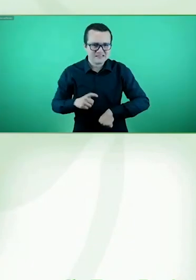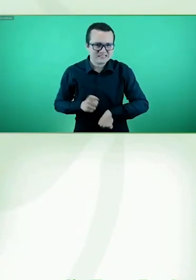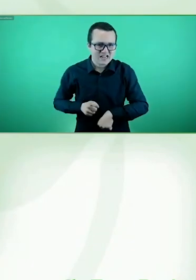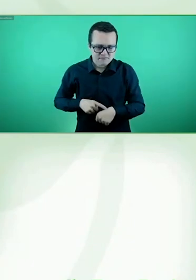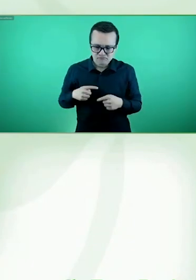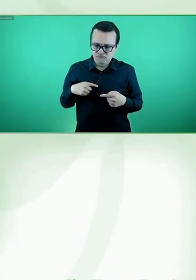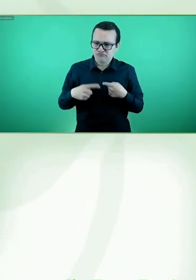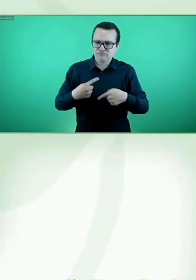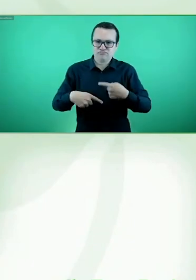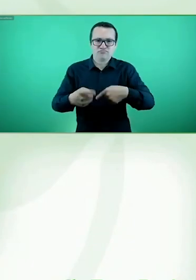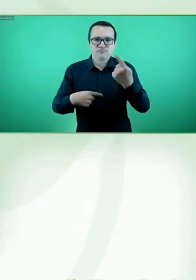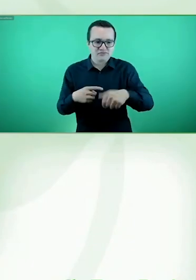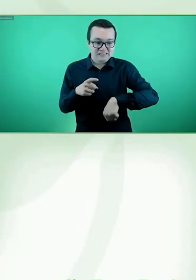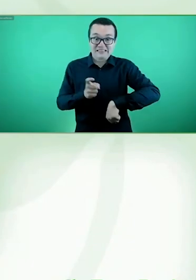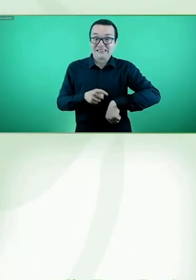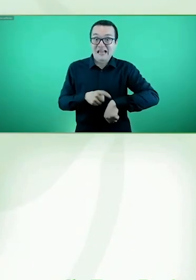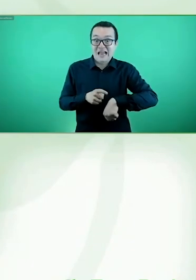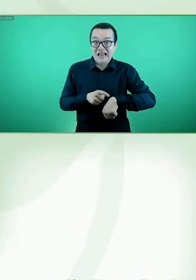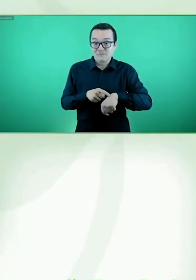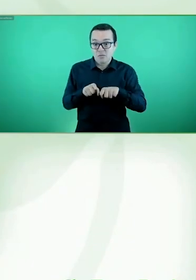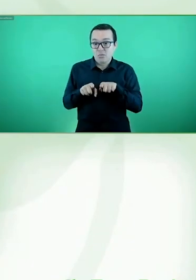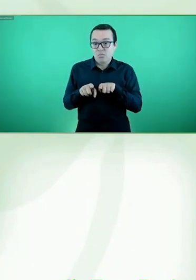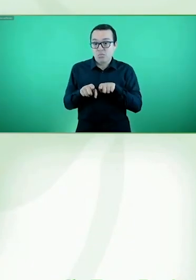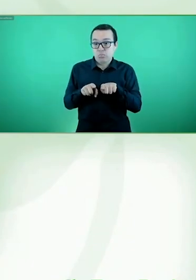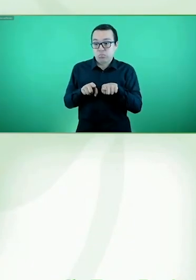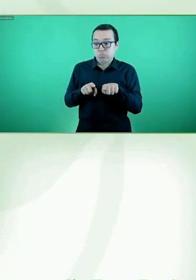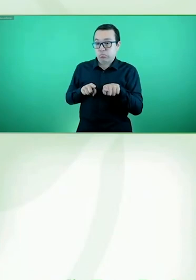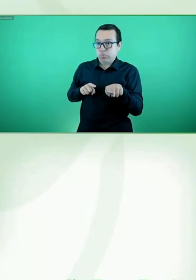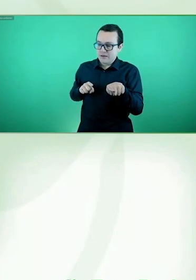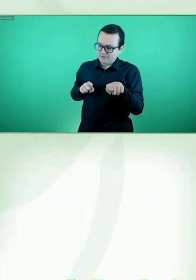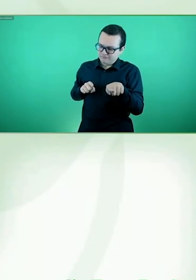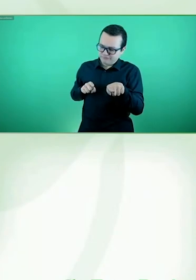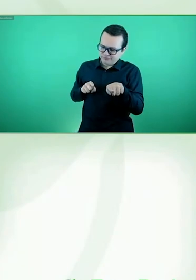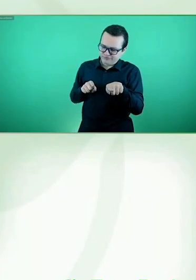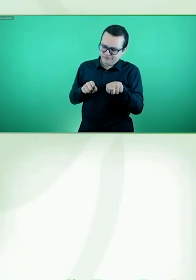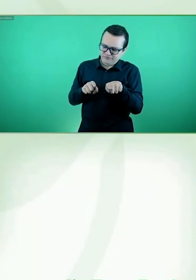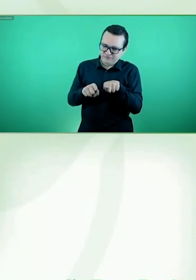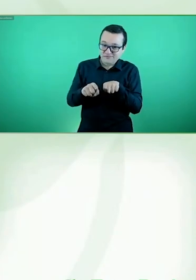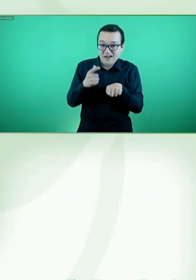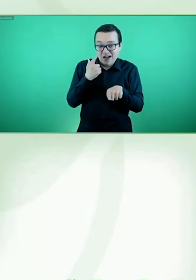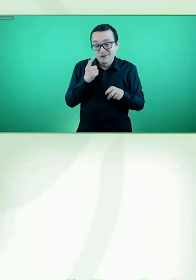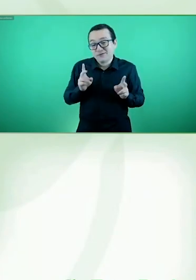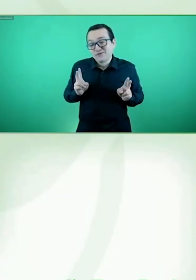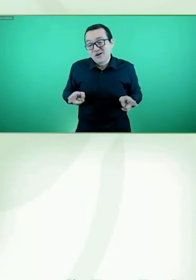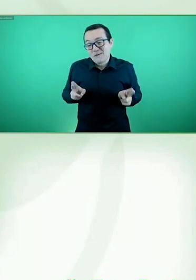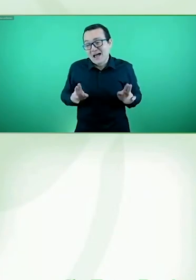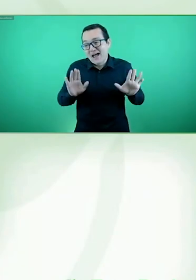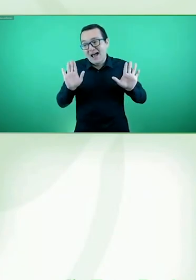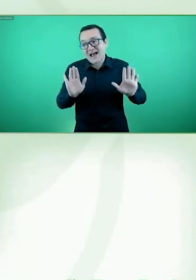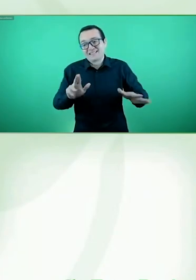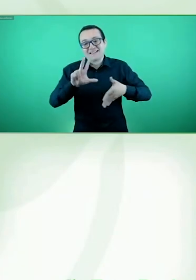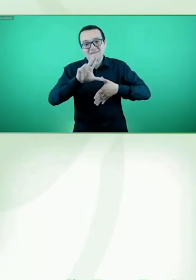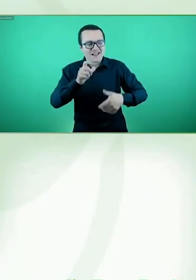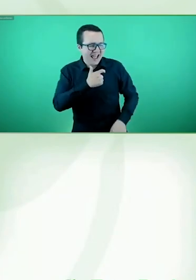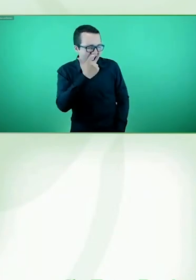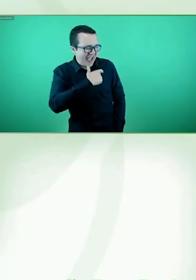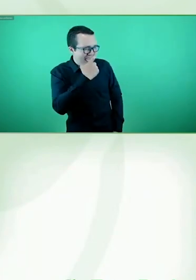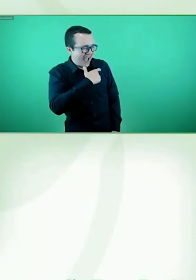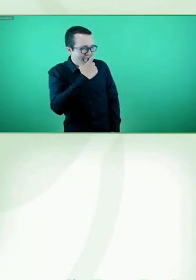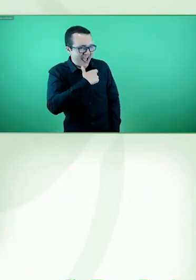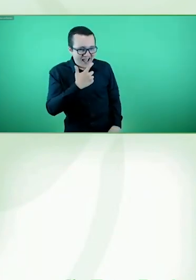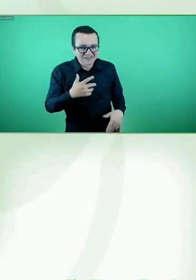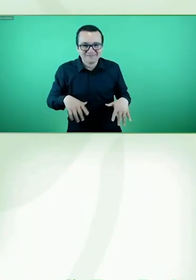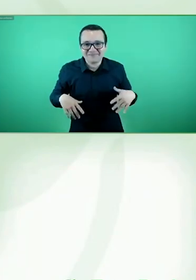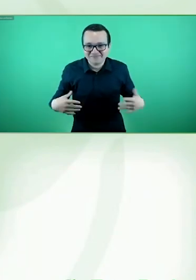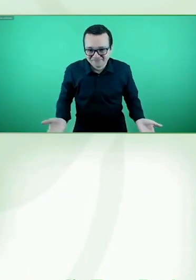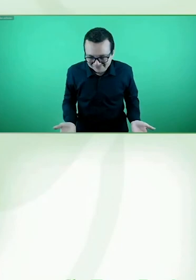fuera de timing, pero normal para nuestra región. Así que no nos vamos a preocupar por